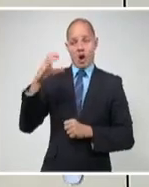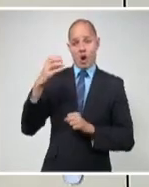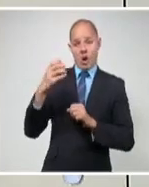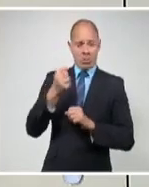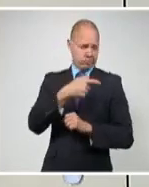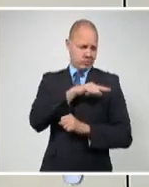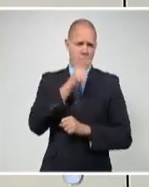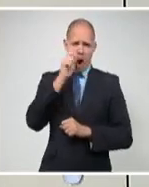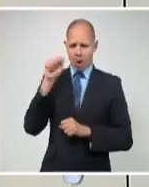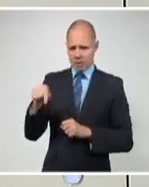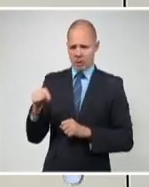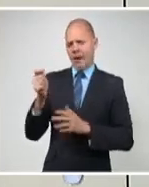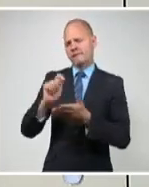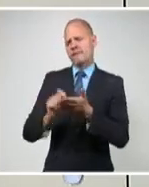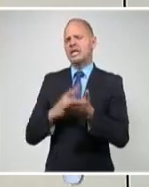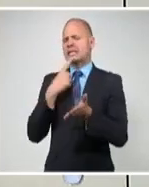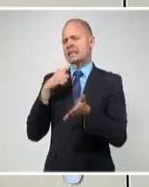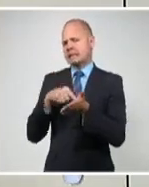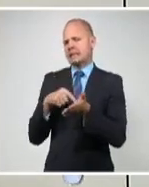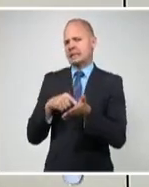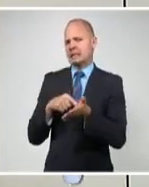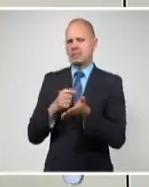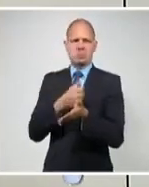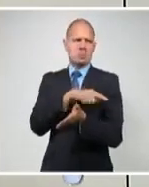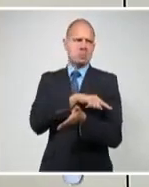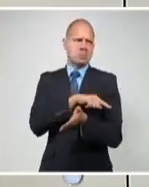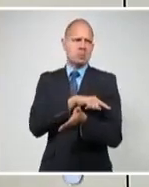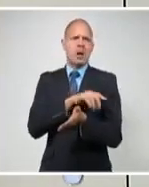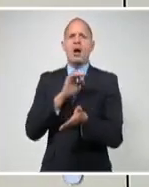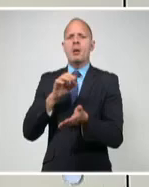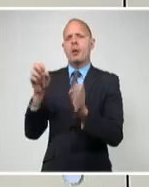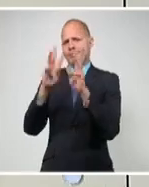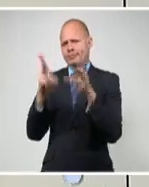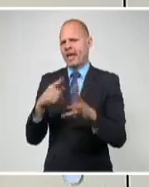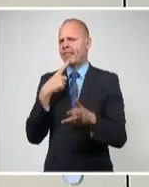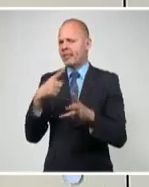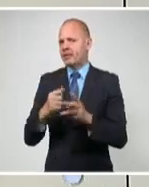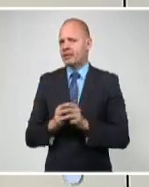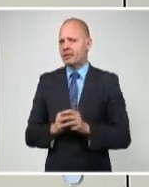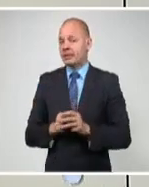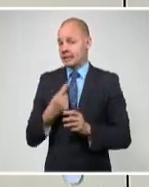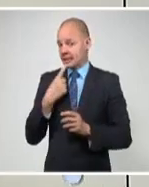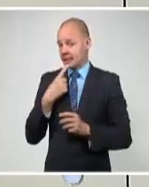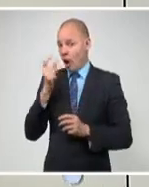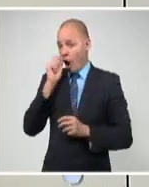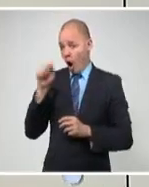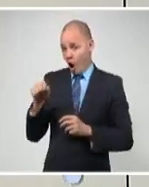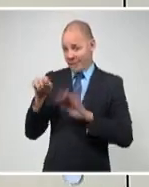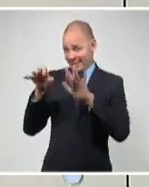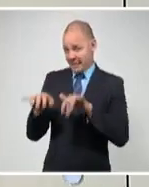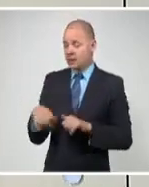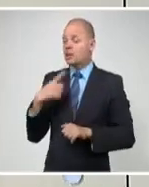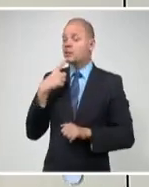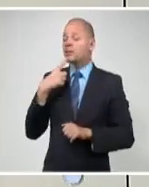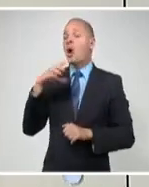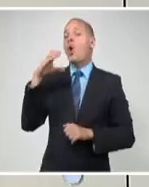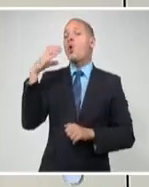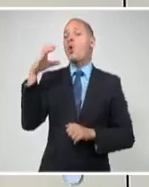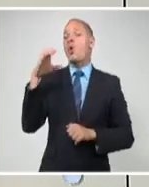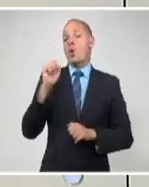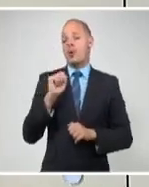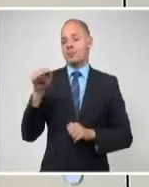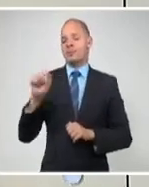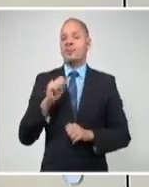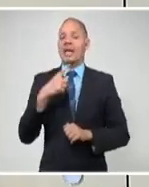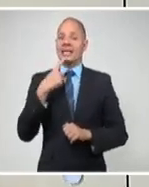sabemos, un artículo publicado recientemente en American Quarterly, algo que ya sabemos. Dijo, y cito, con Cuba el acercamiento no es un